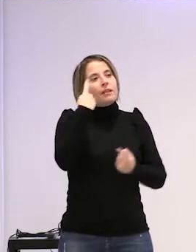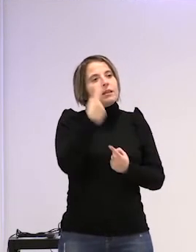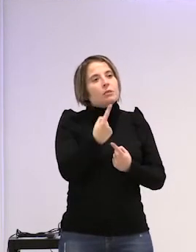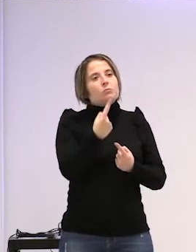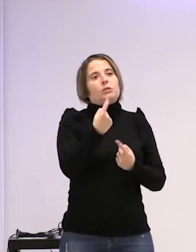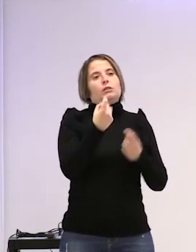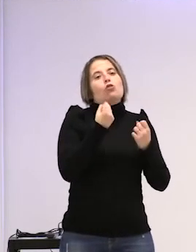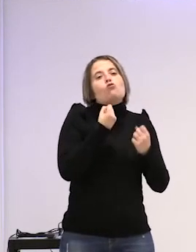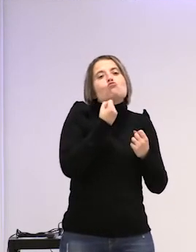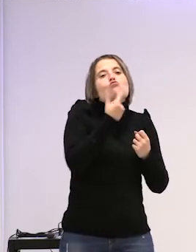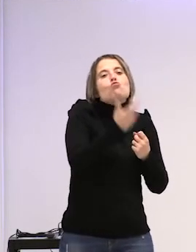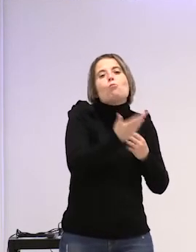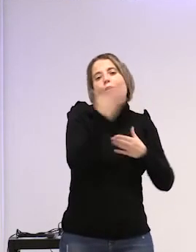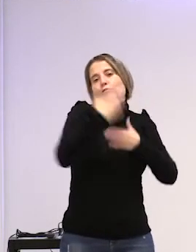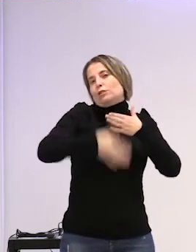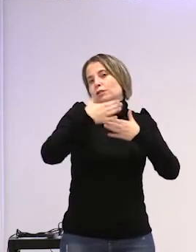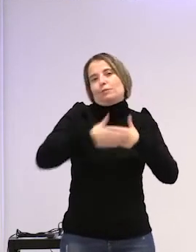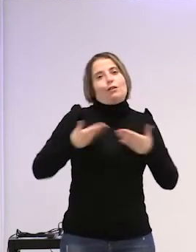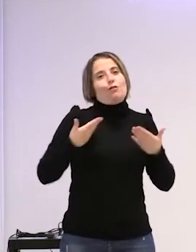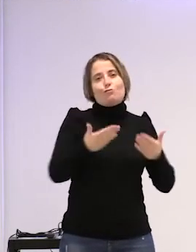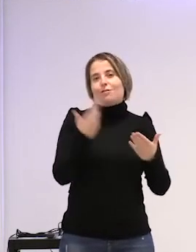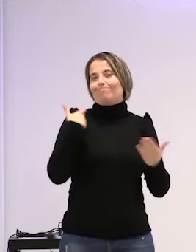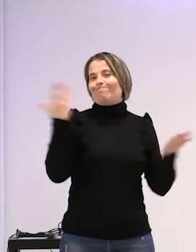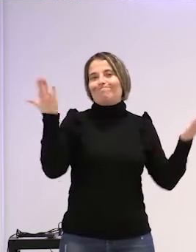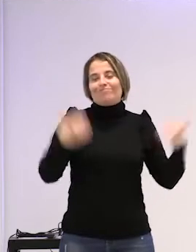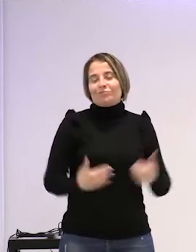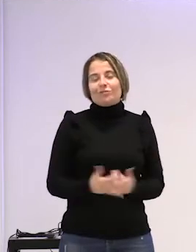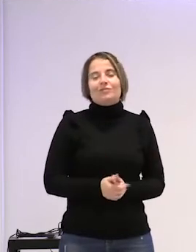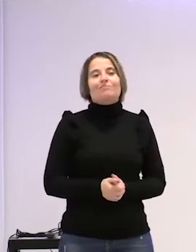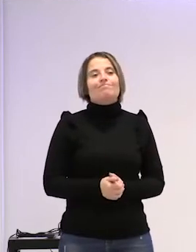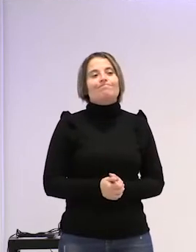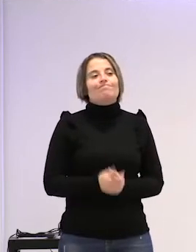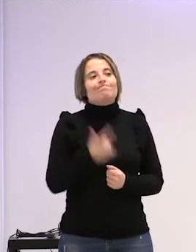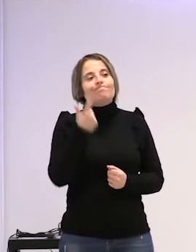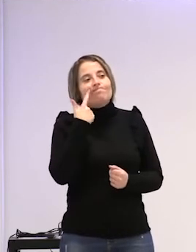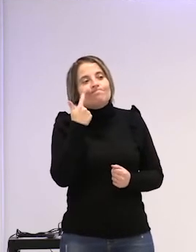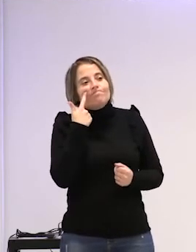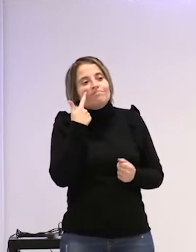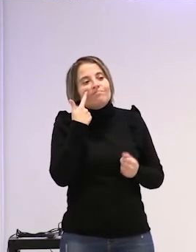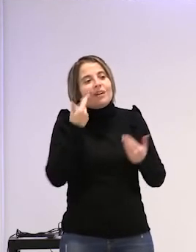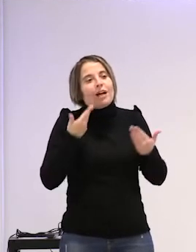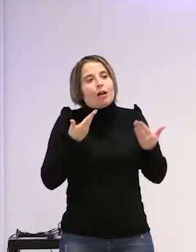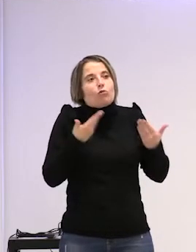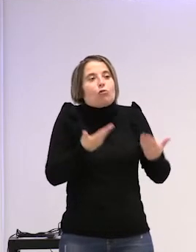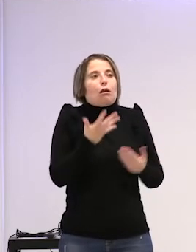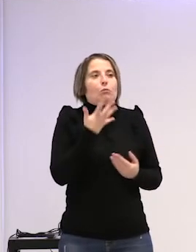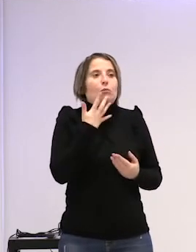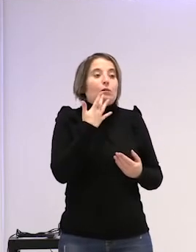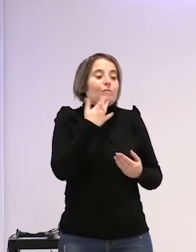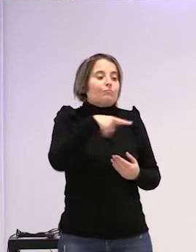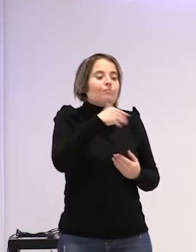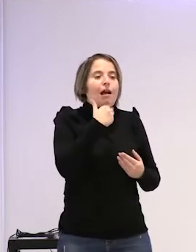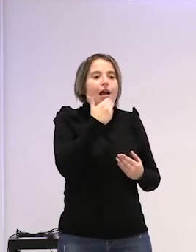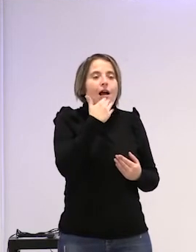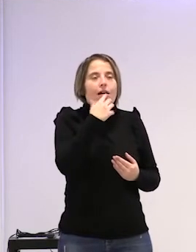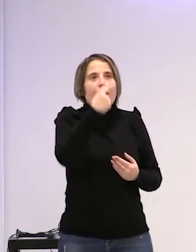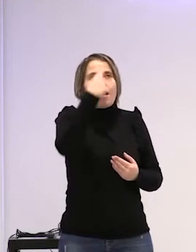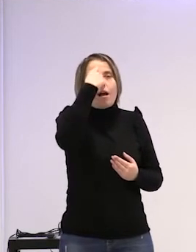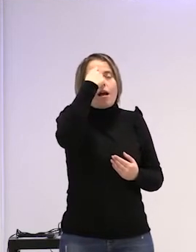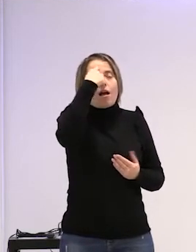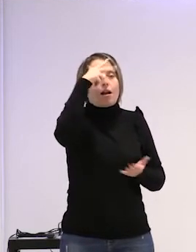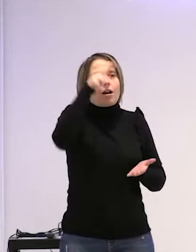límites para ayudarlo. ¿Qué le ayudaría pues seguramente algo de lo que ella